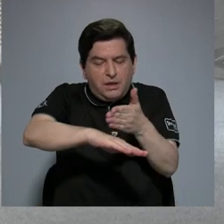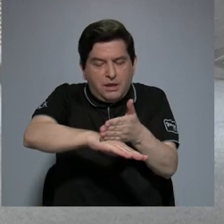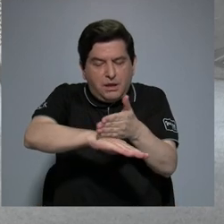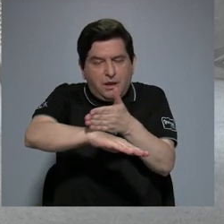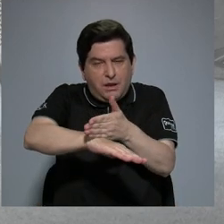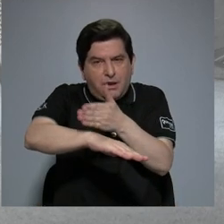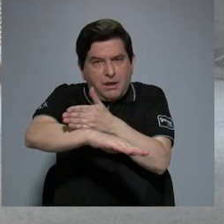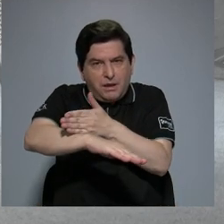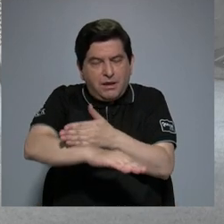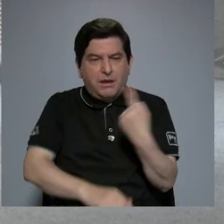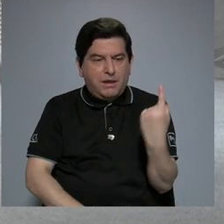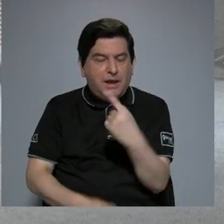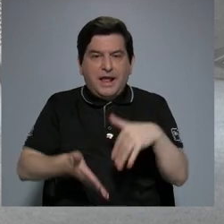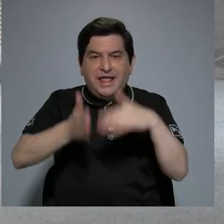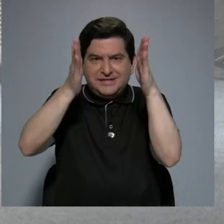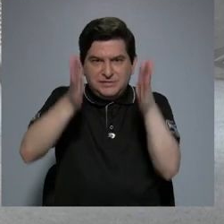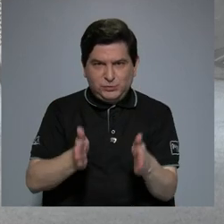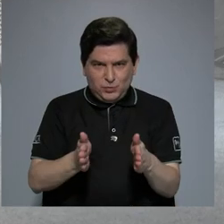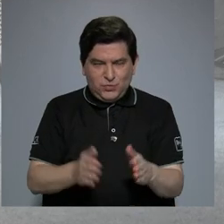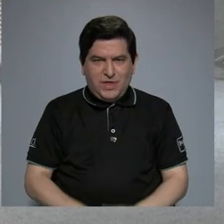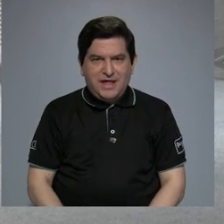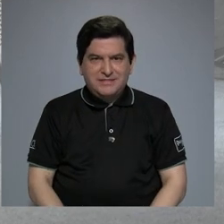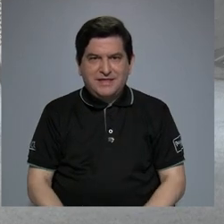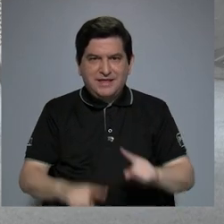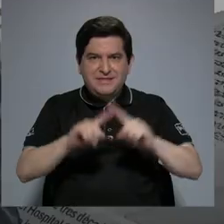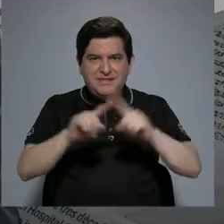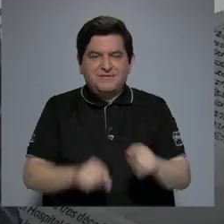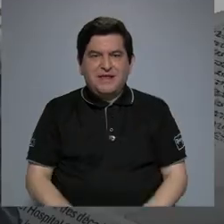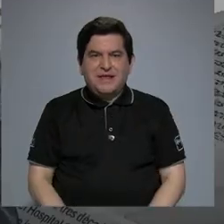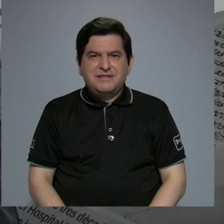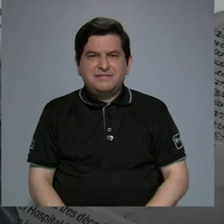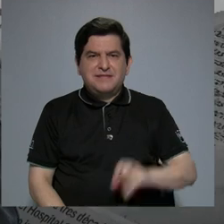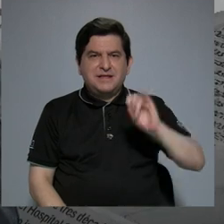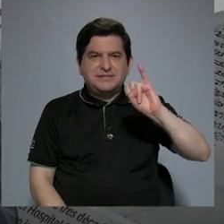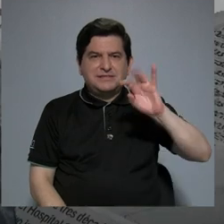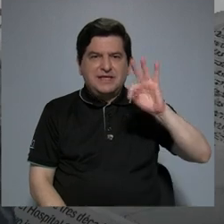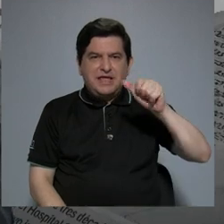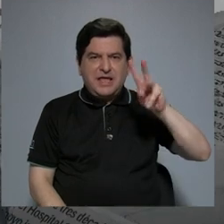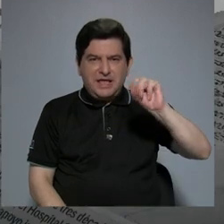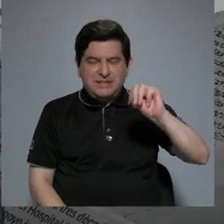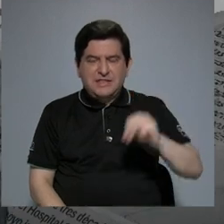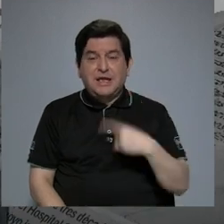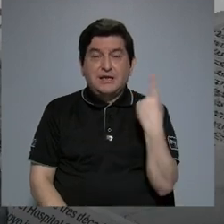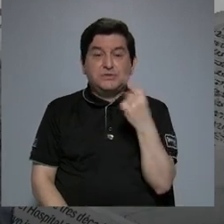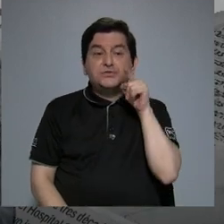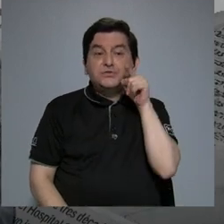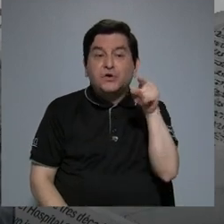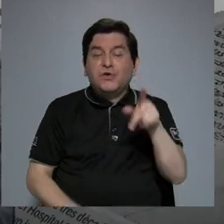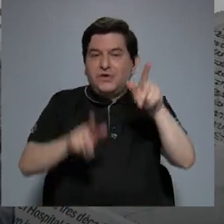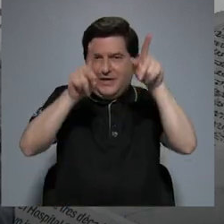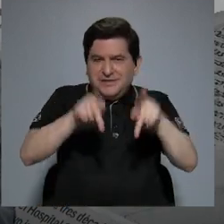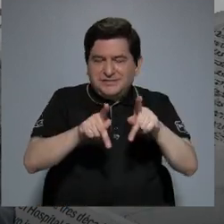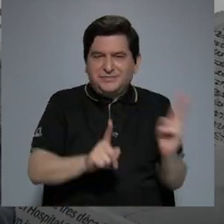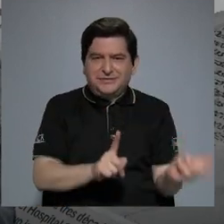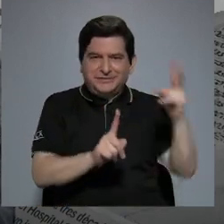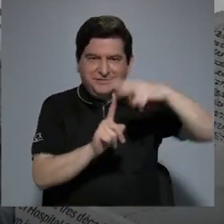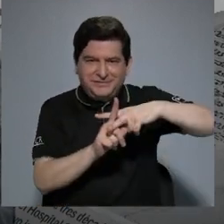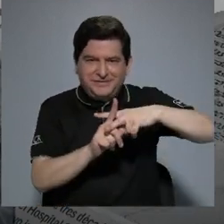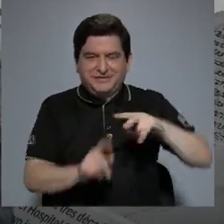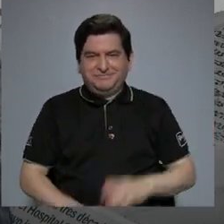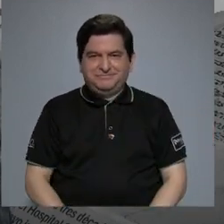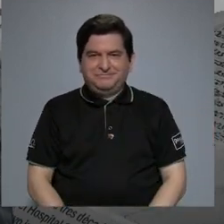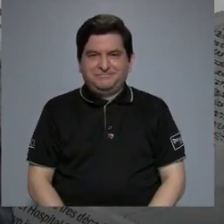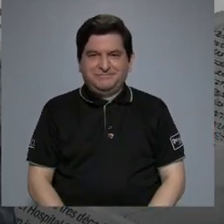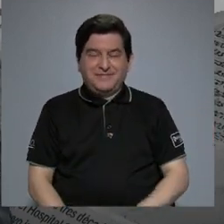el desempeño de cada uno de los estudiantes, hay ítems que son únicos para esas personas y